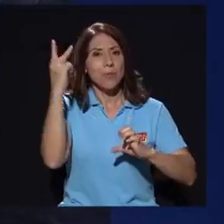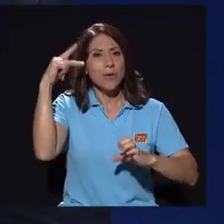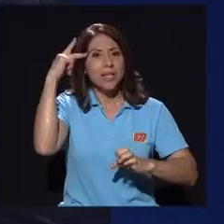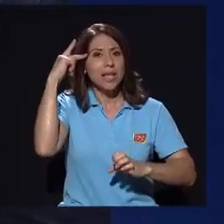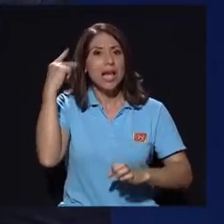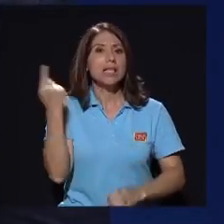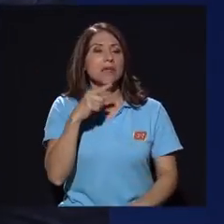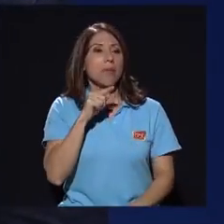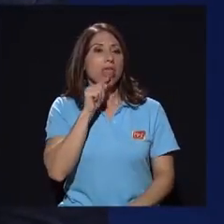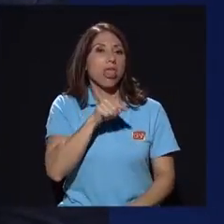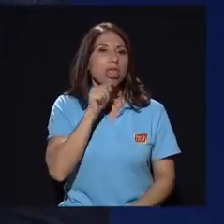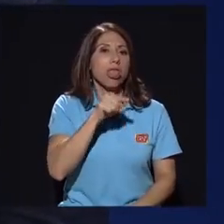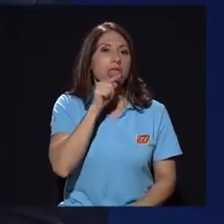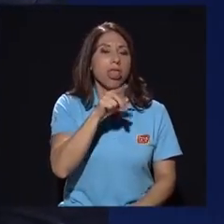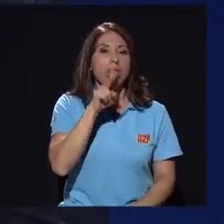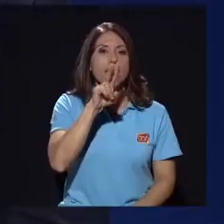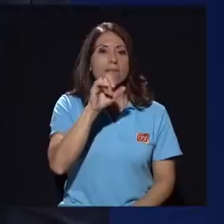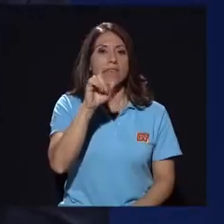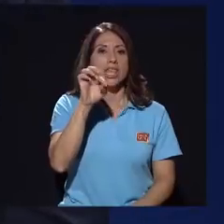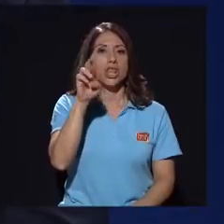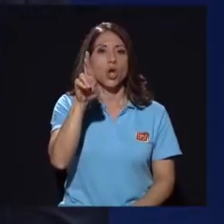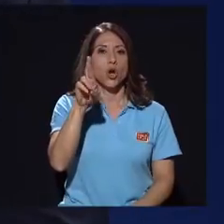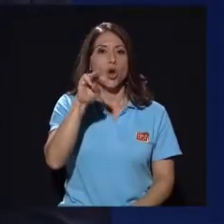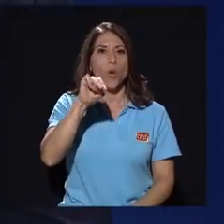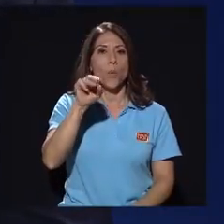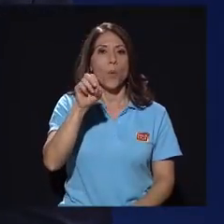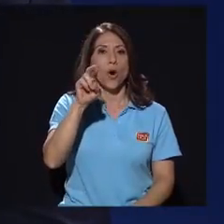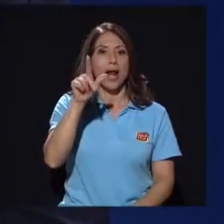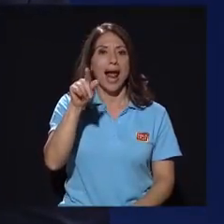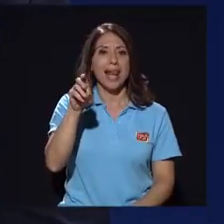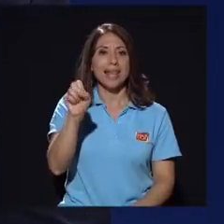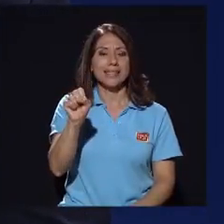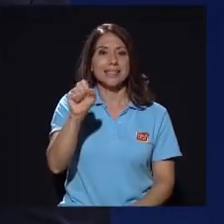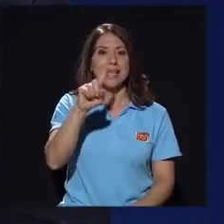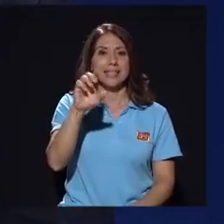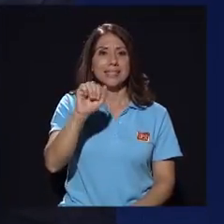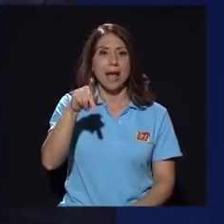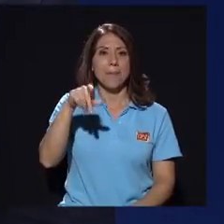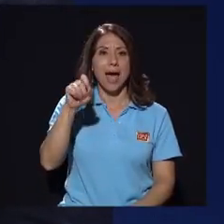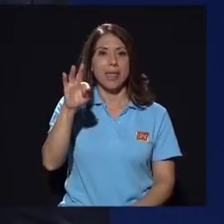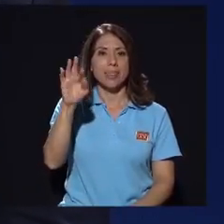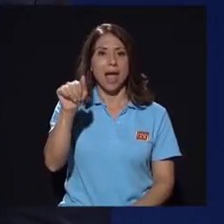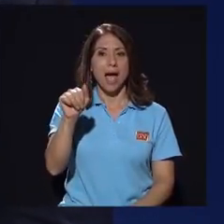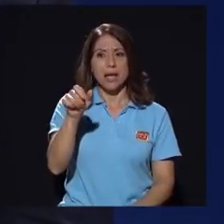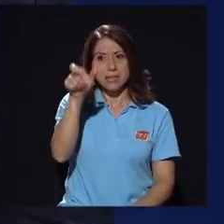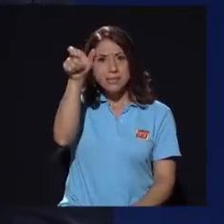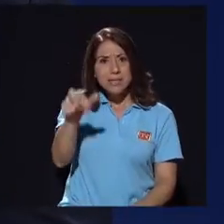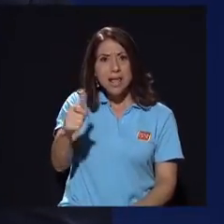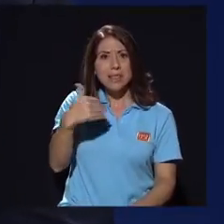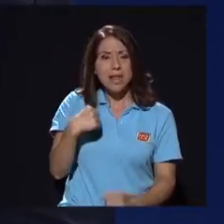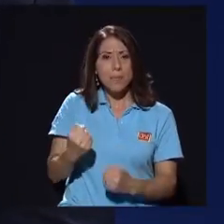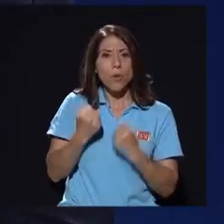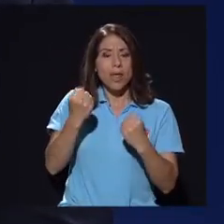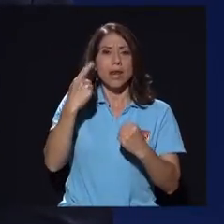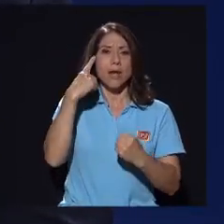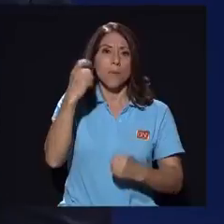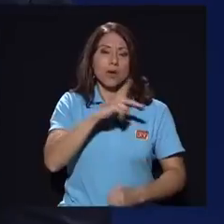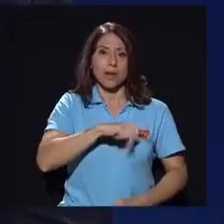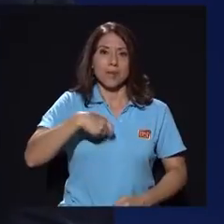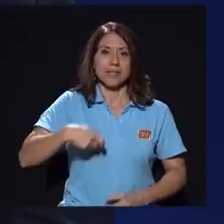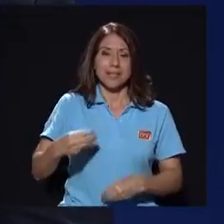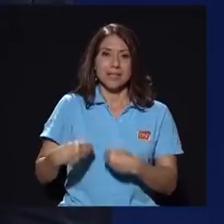que fue acusar de todo a Víctor Morales Zapata o sea Víctor Morales Zapata si tiene poder es porque el presidente se lo dio si llegaba